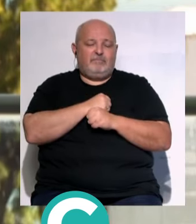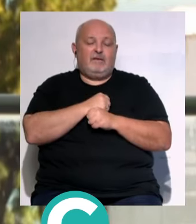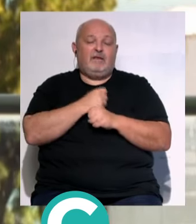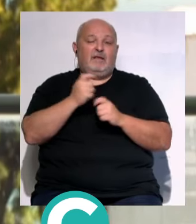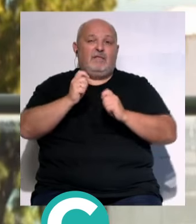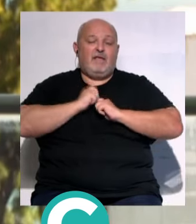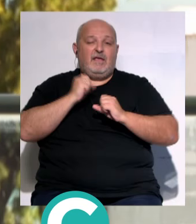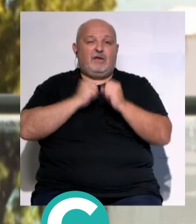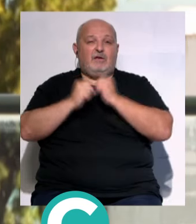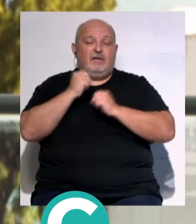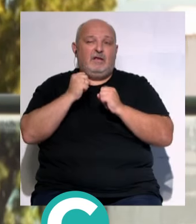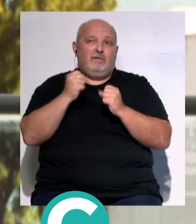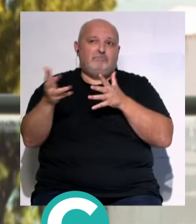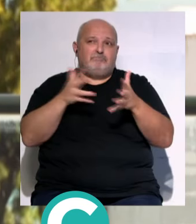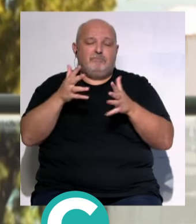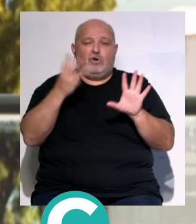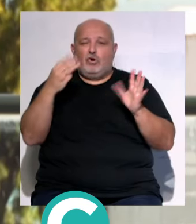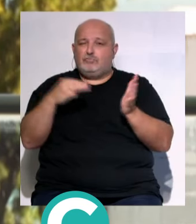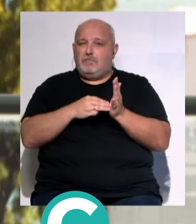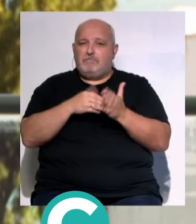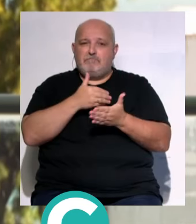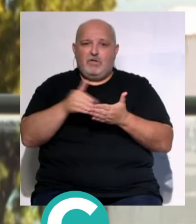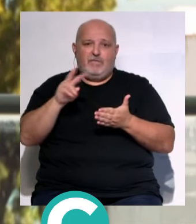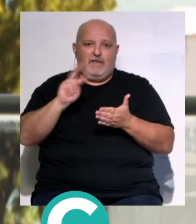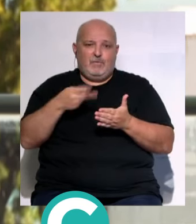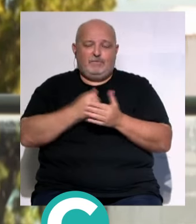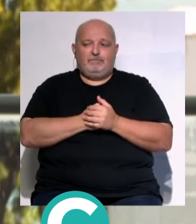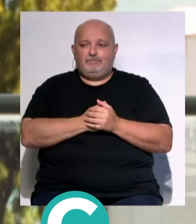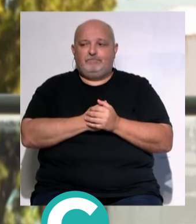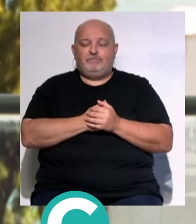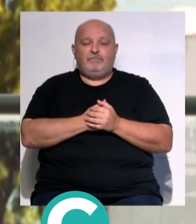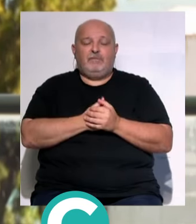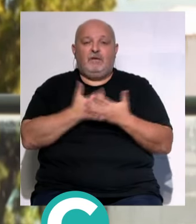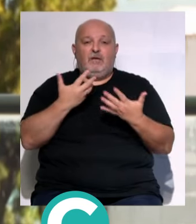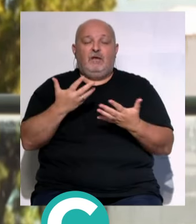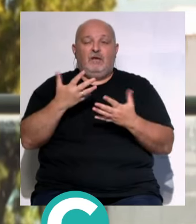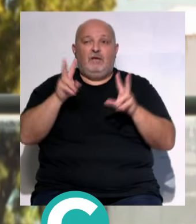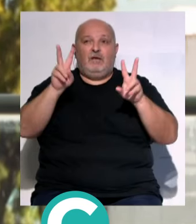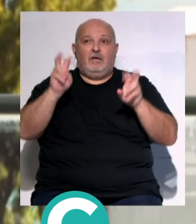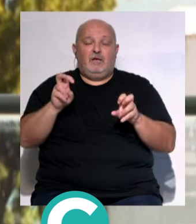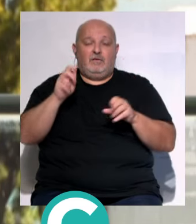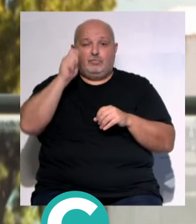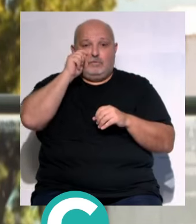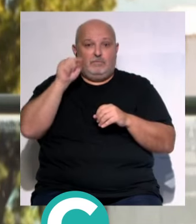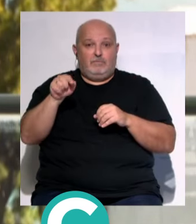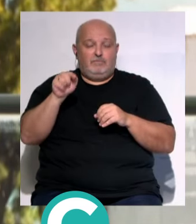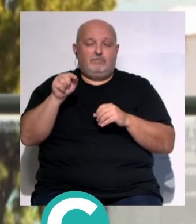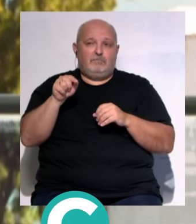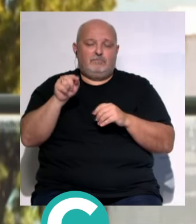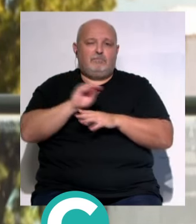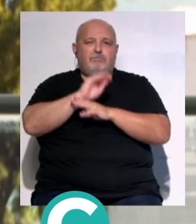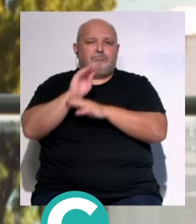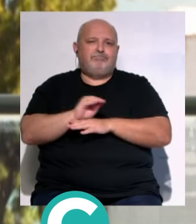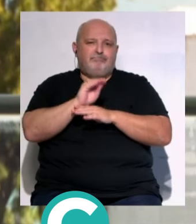impacto económico... ...pues estamos hablando de unos 8.000 millones de euros... ...por lo tanto la potencia del turismo... ...tenemos que